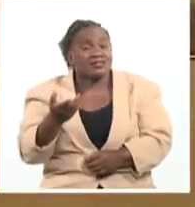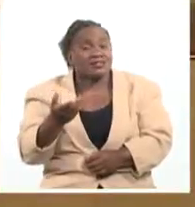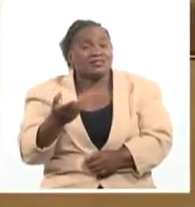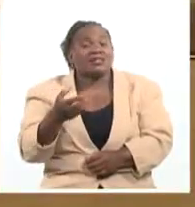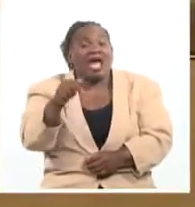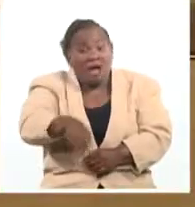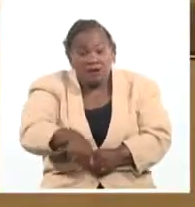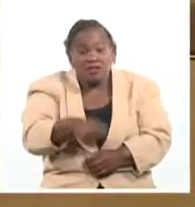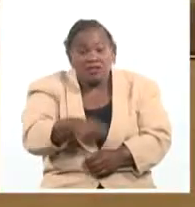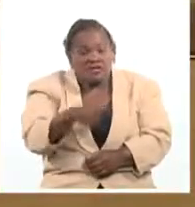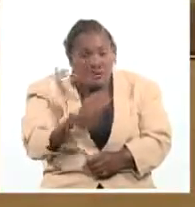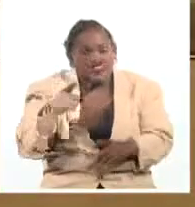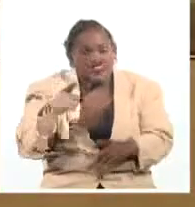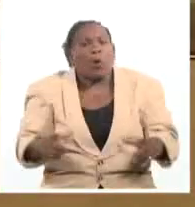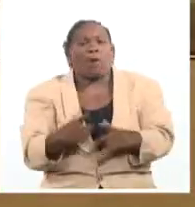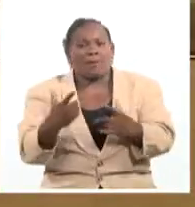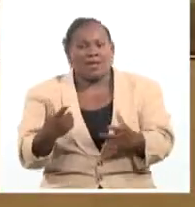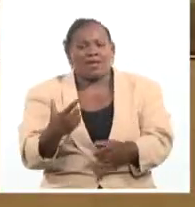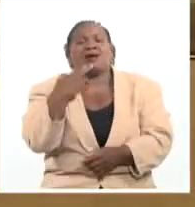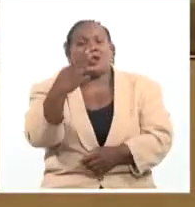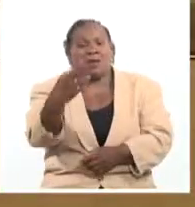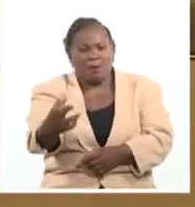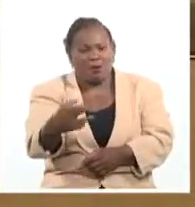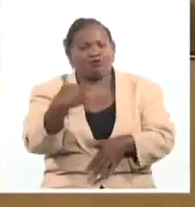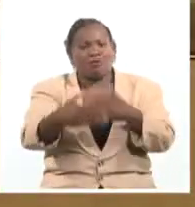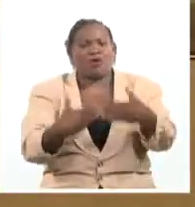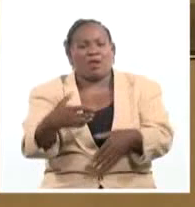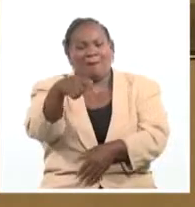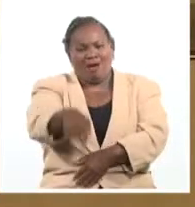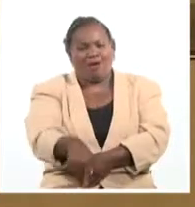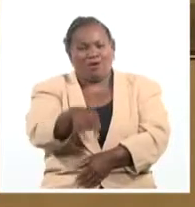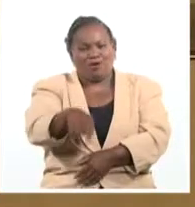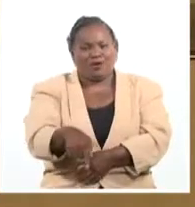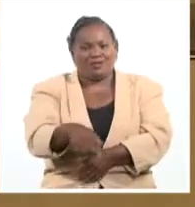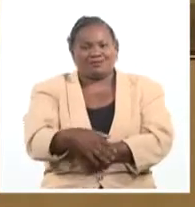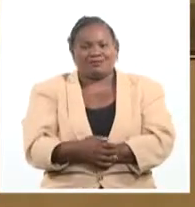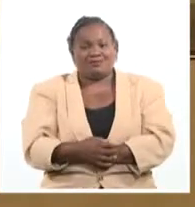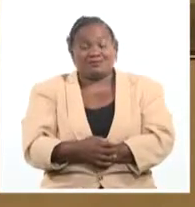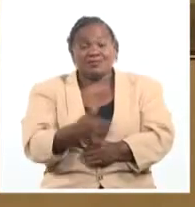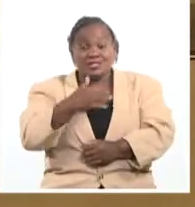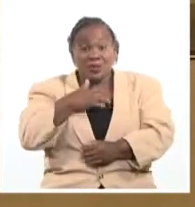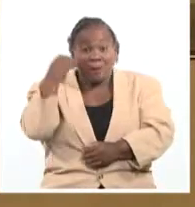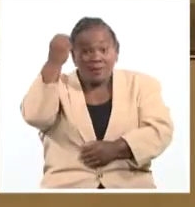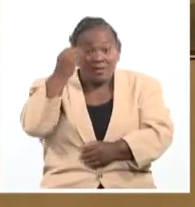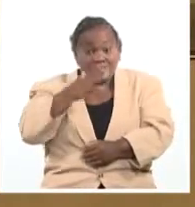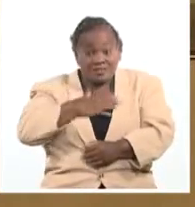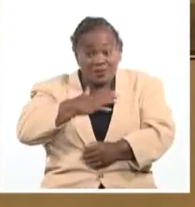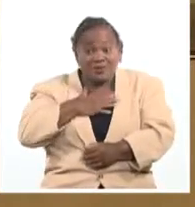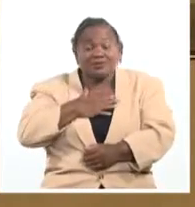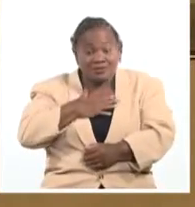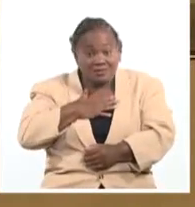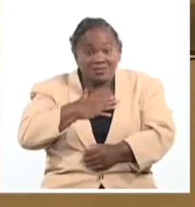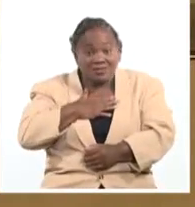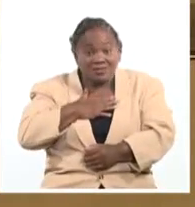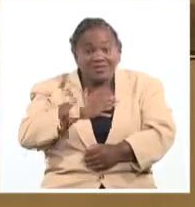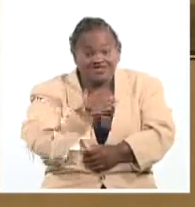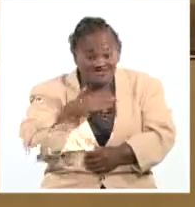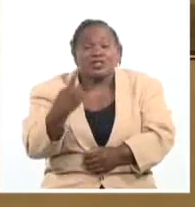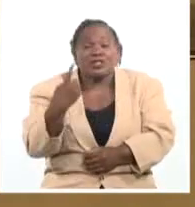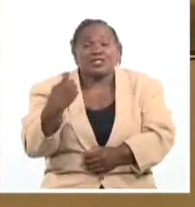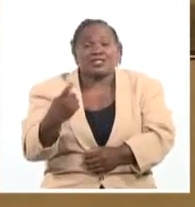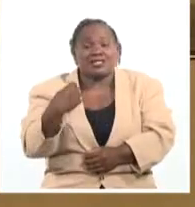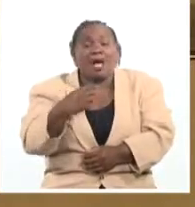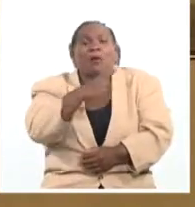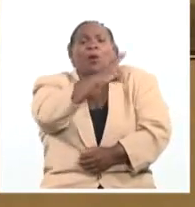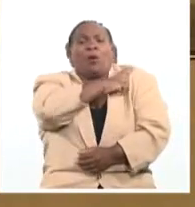en vigencia ahora, responde a problemas de ahora. Por eso yo pienso que nosotros necesitamos mucho, los